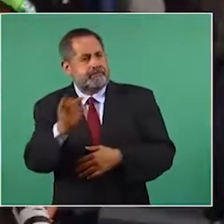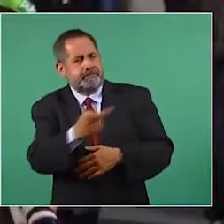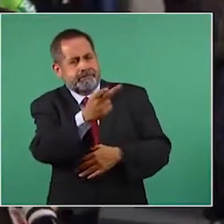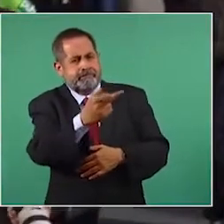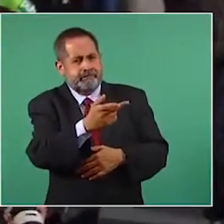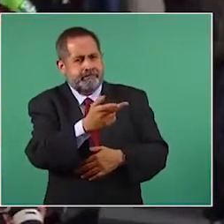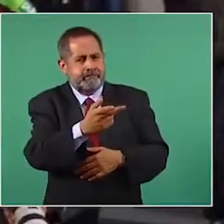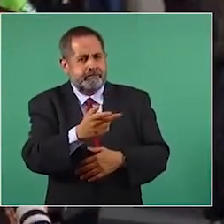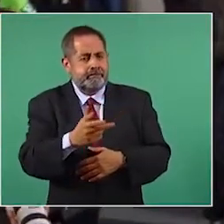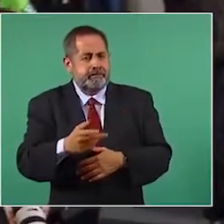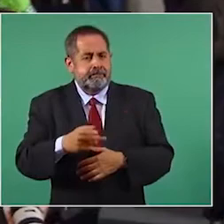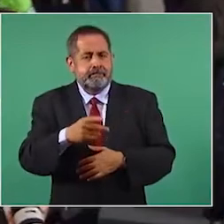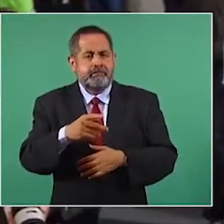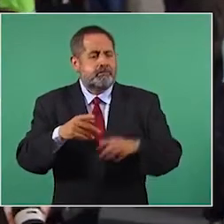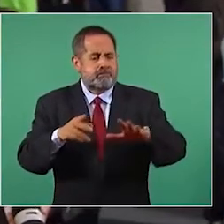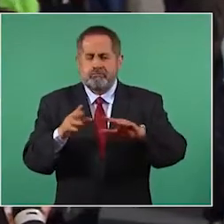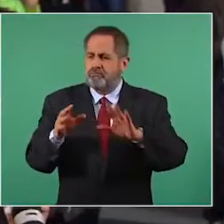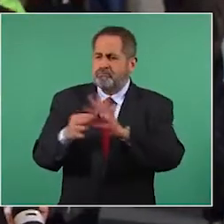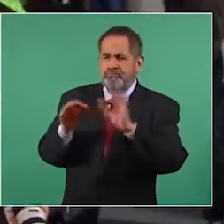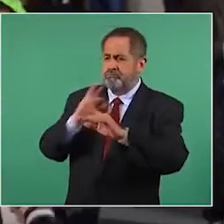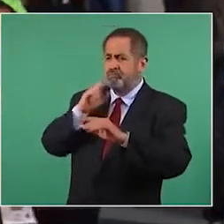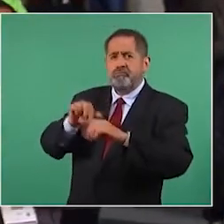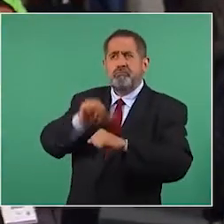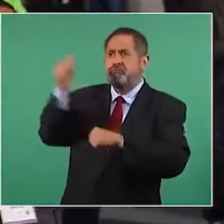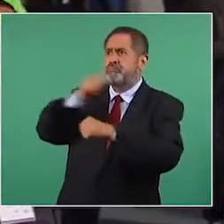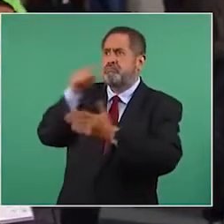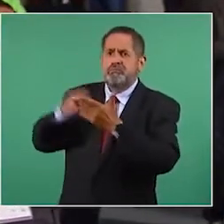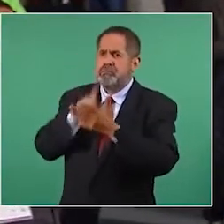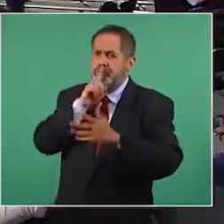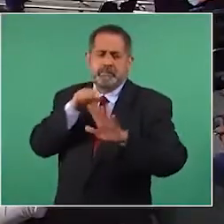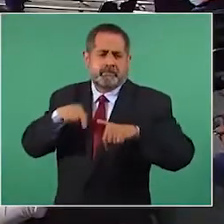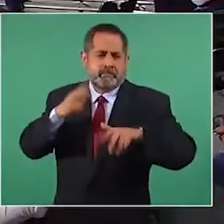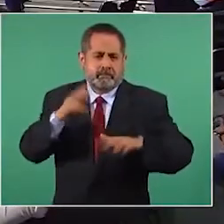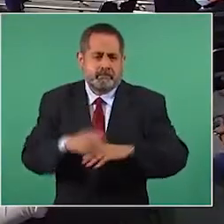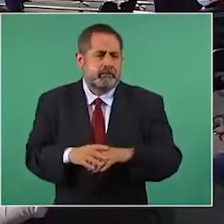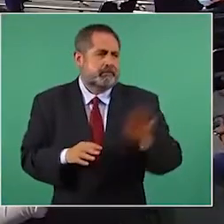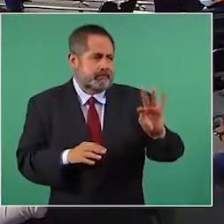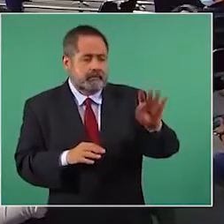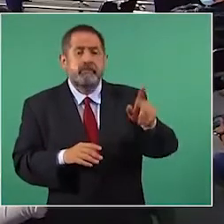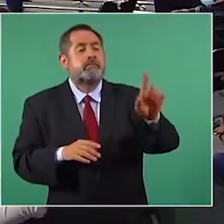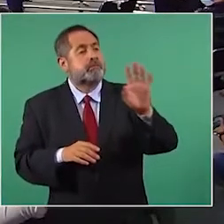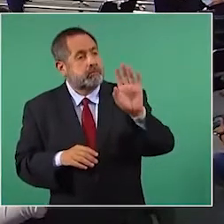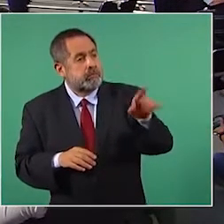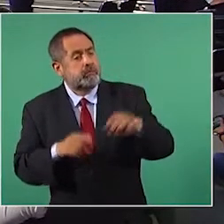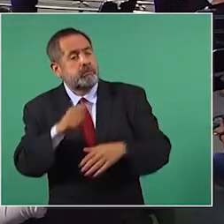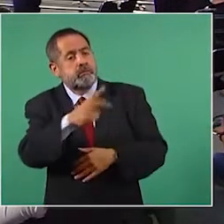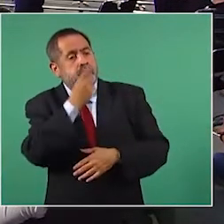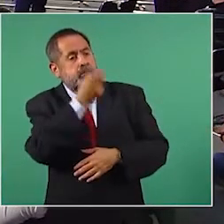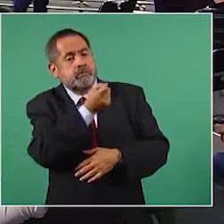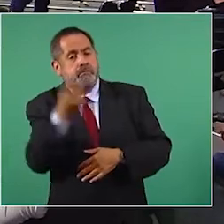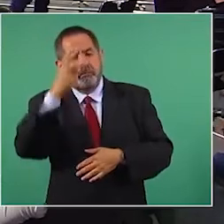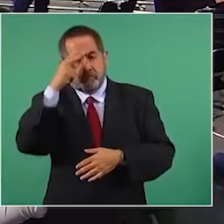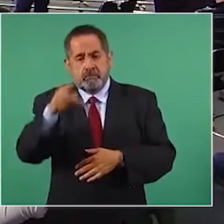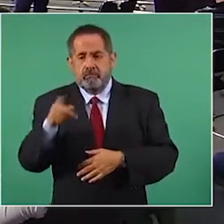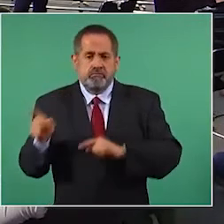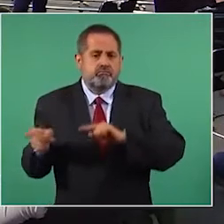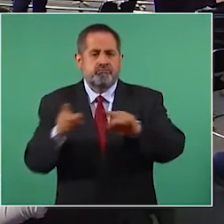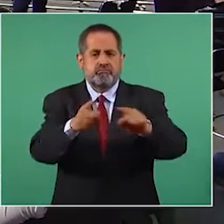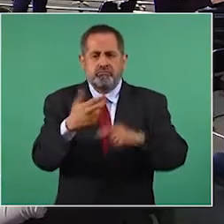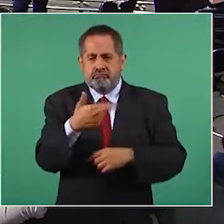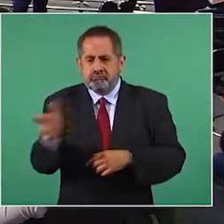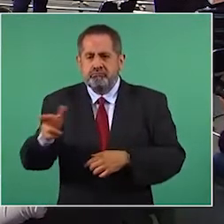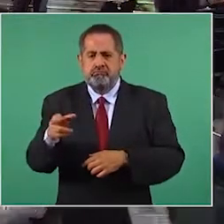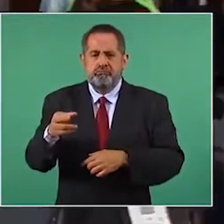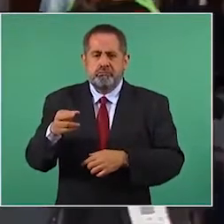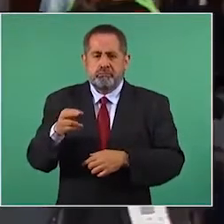le dijo a los mexicanos… que mejor que en otras partes. Bueno, es posible, pero usted le dijo a los mexicanos, por ejemplo, que fueran a restaurantes y